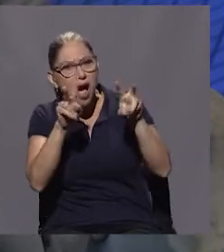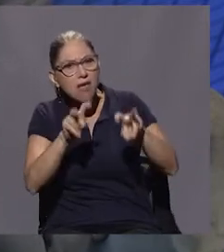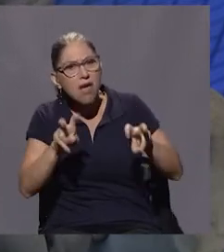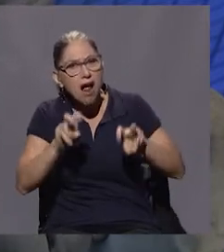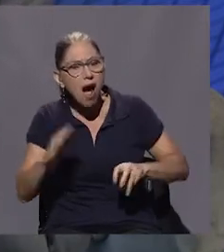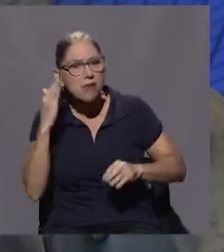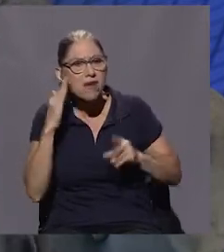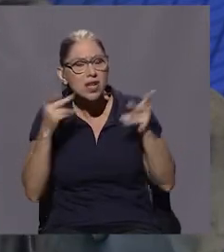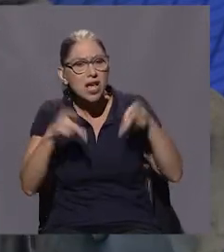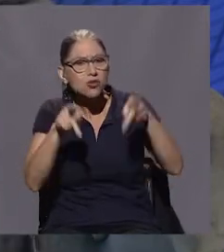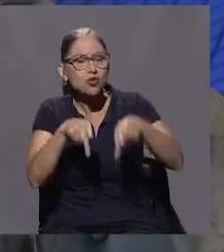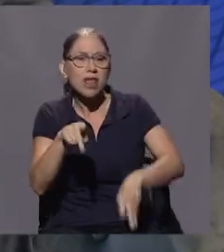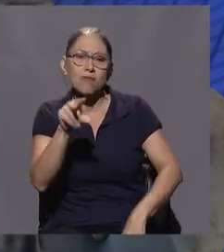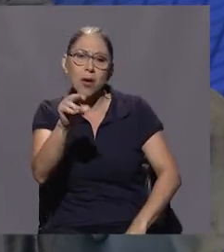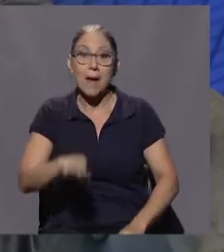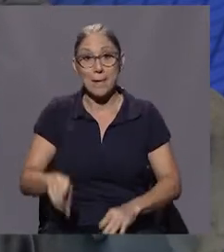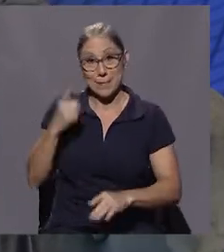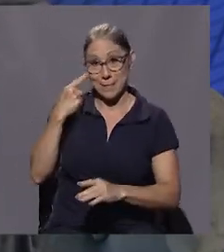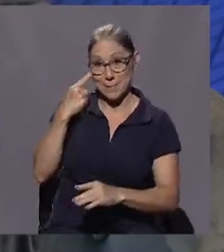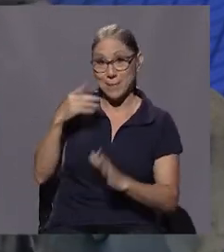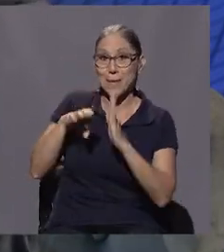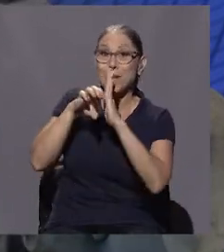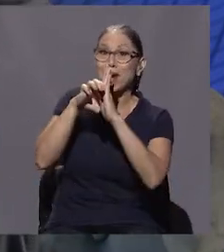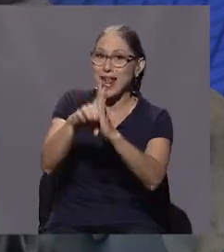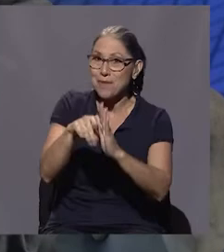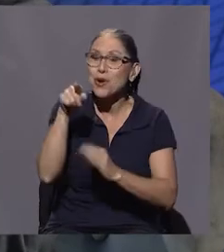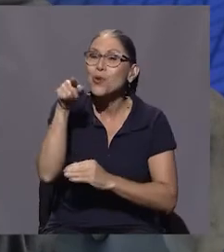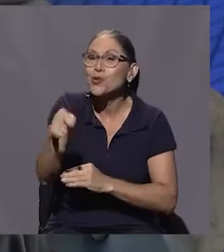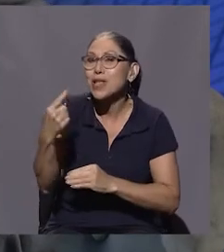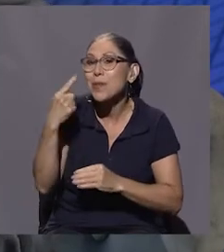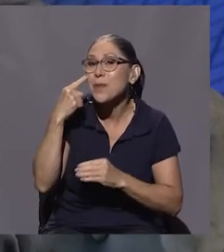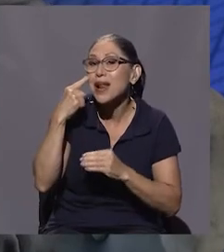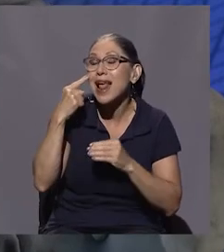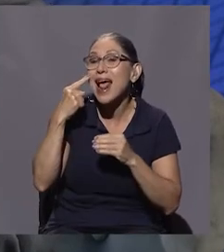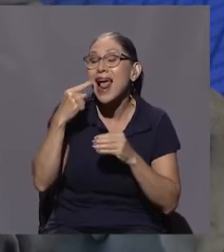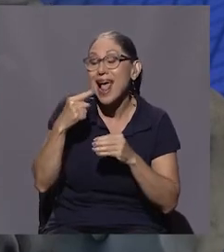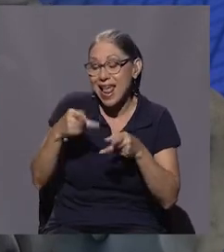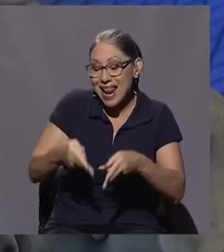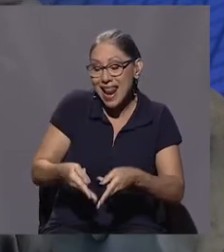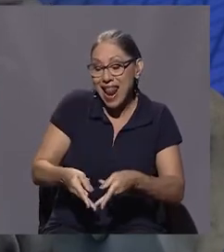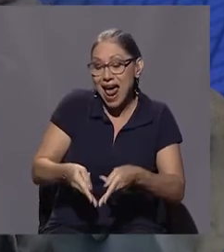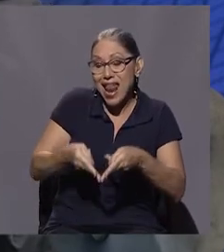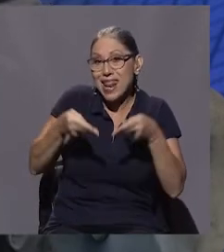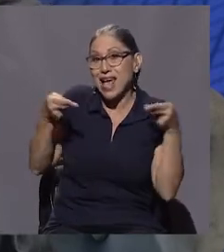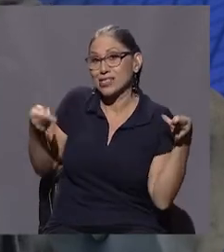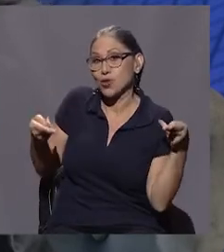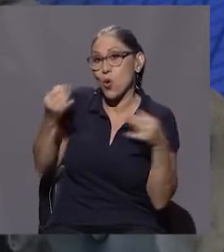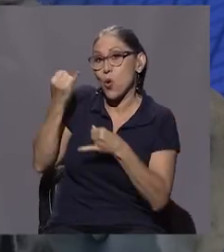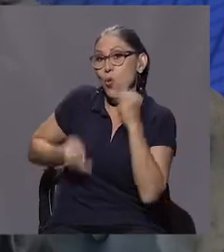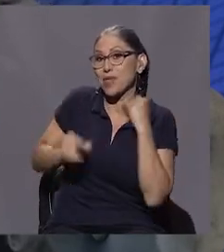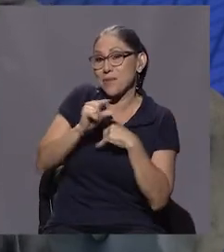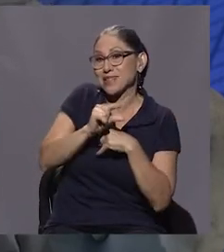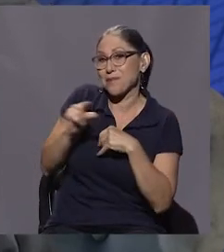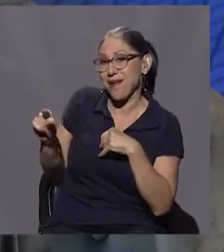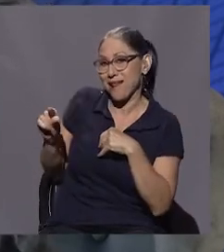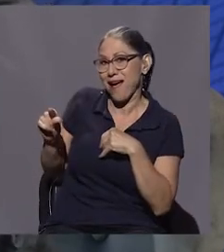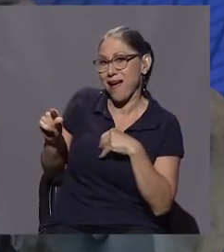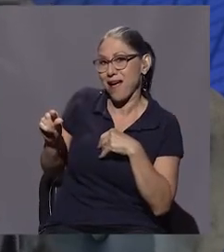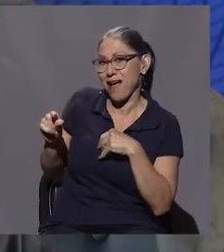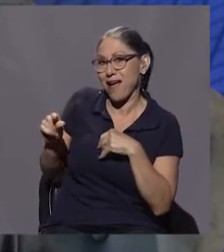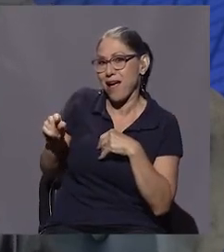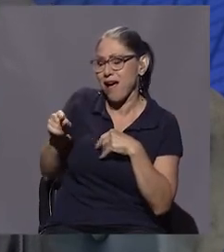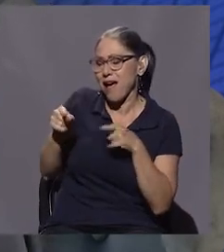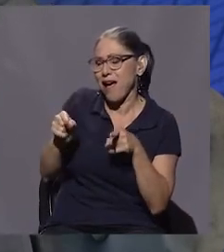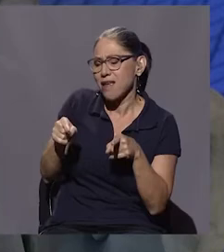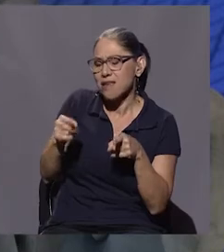ejemplo, si usted coge el periódico La Nazi ONG de la última semana, verá que todo va orientado a